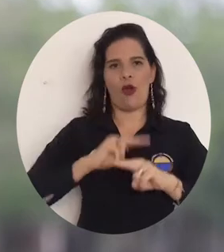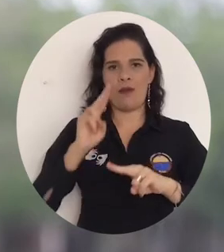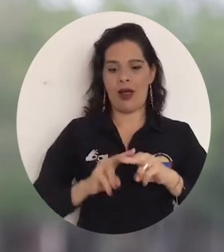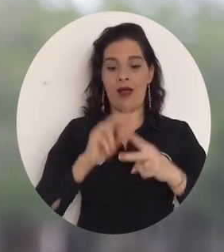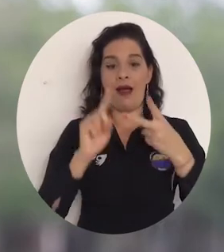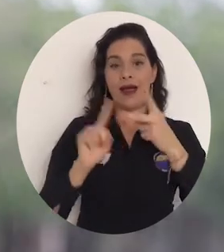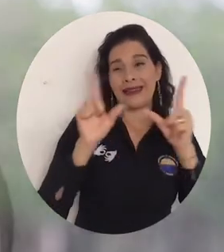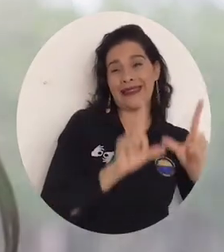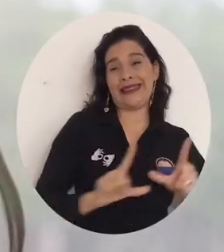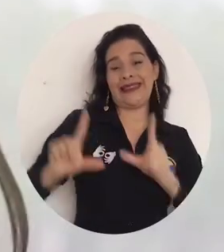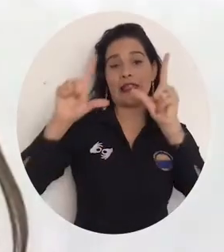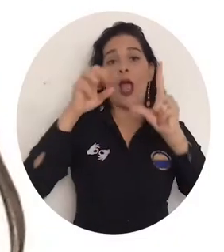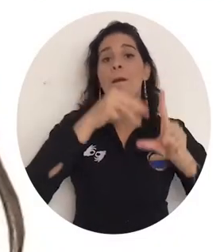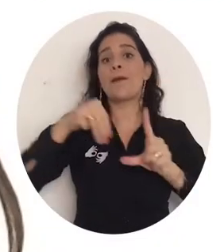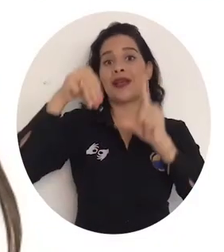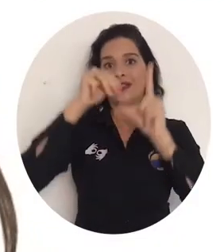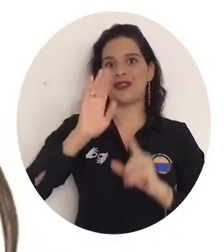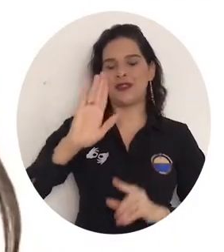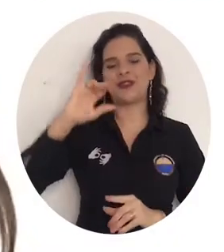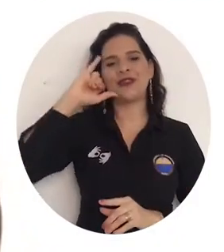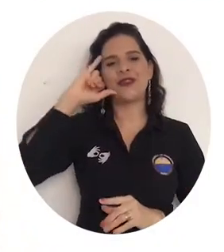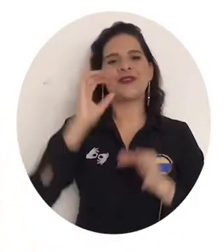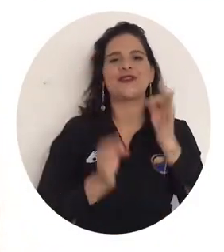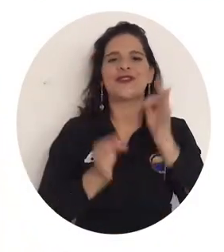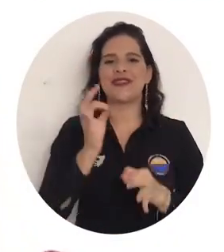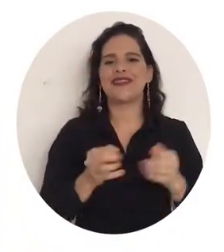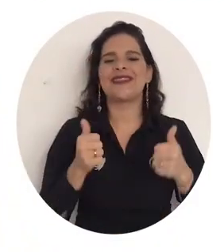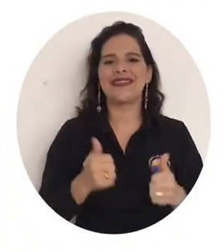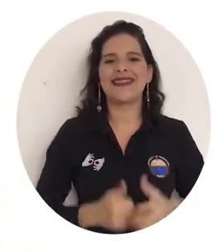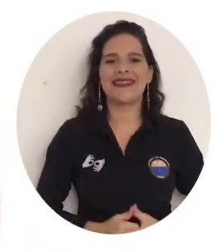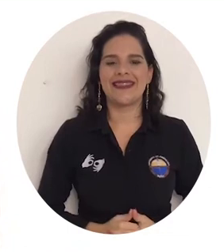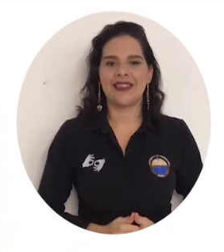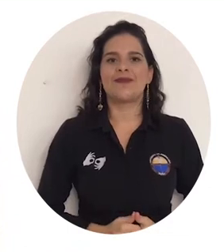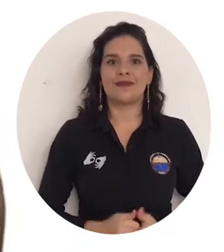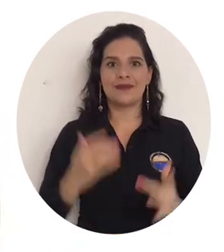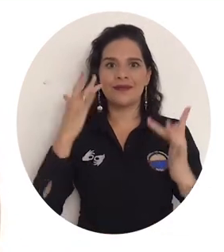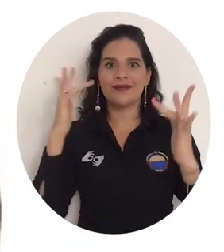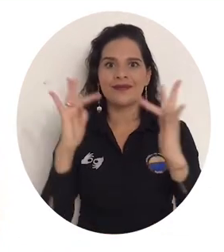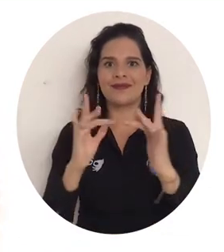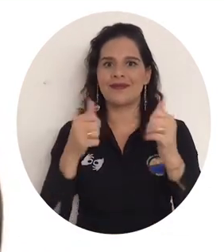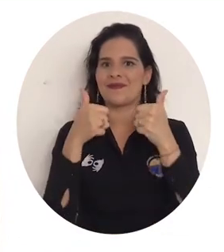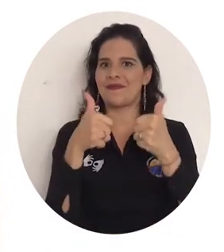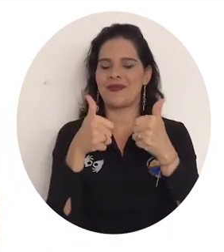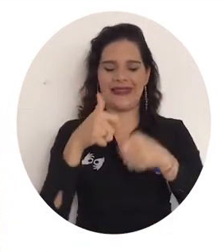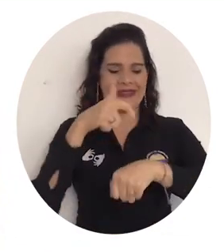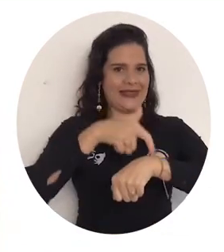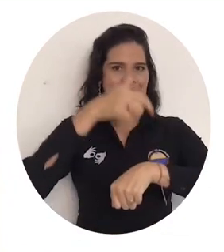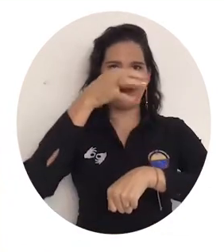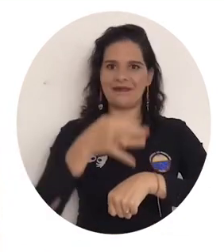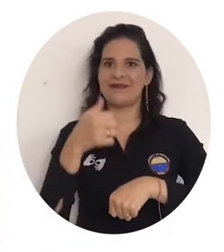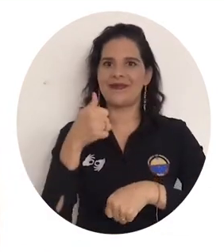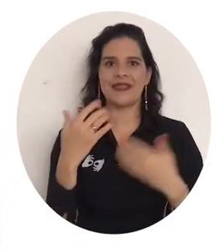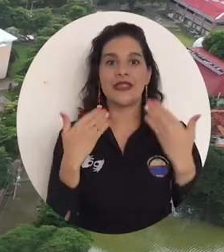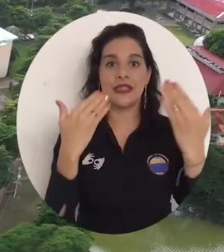clínica, jurídica y forense. Esto ha llegado enhorabuena, es el mejor momento porque somos la primera